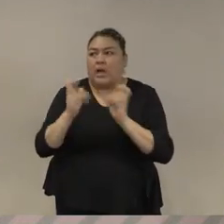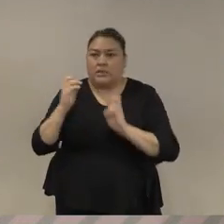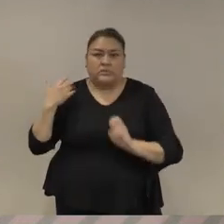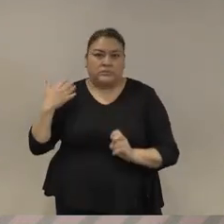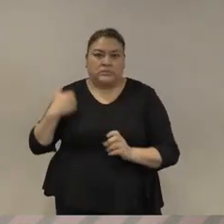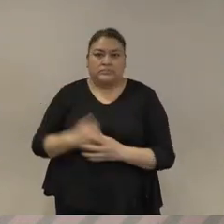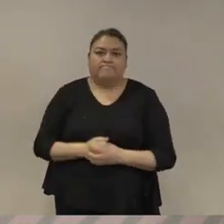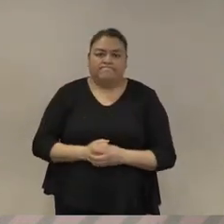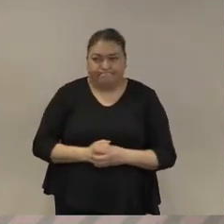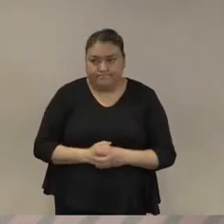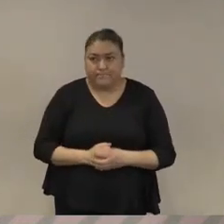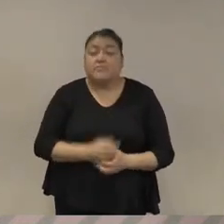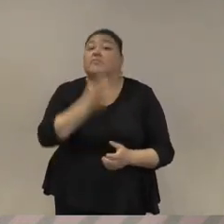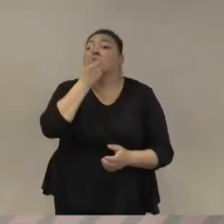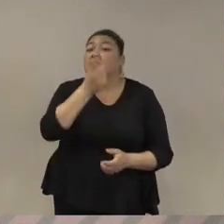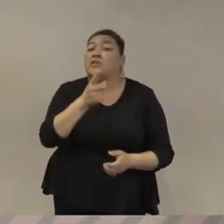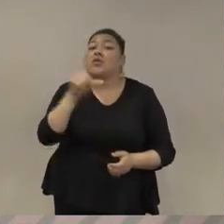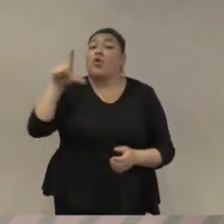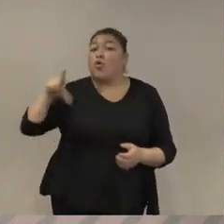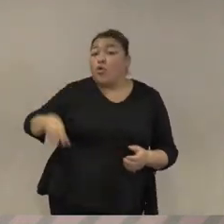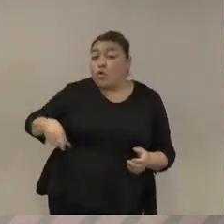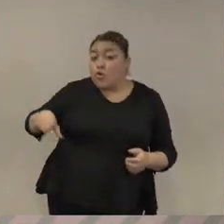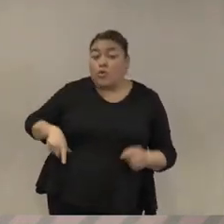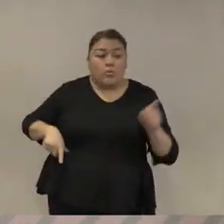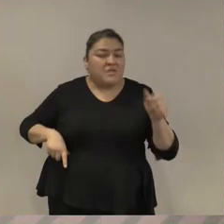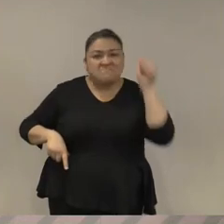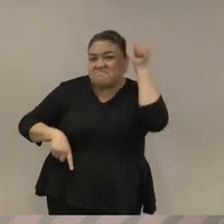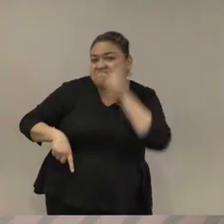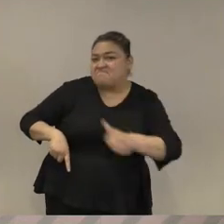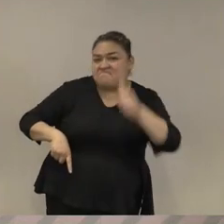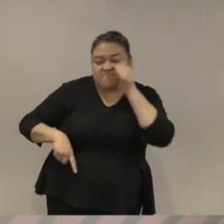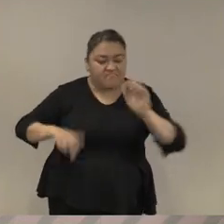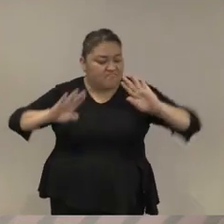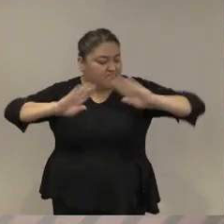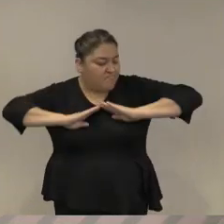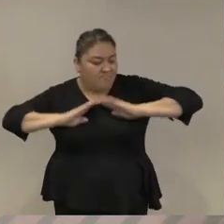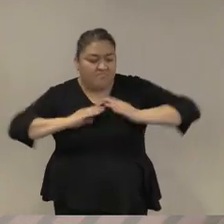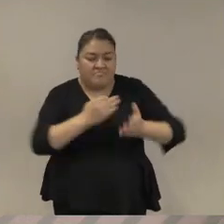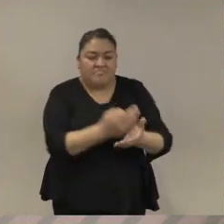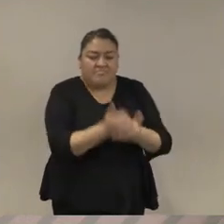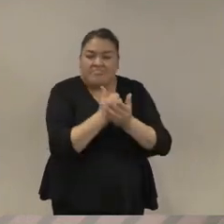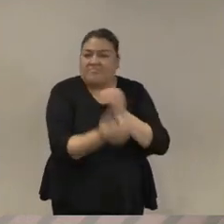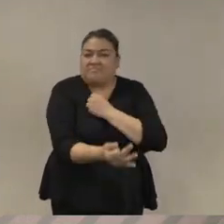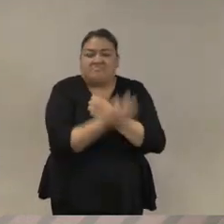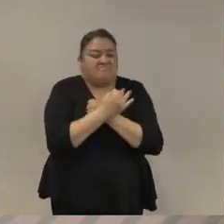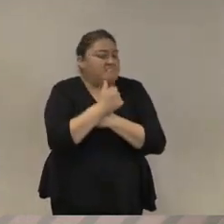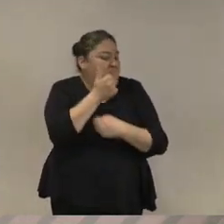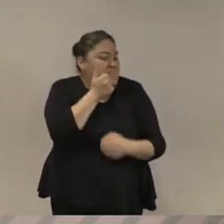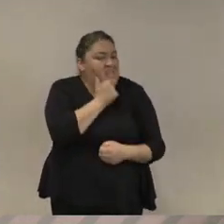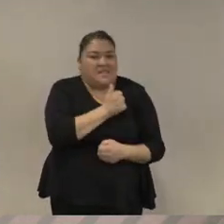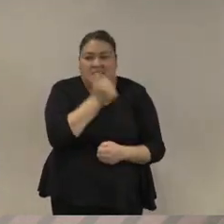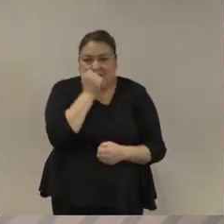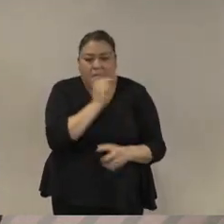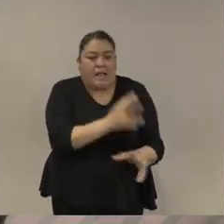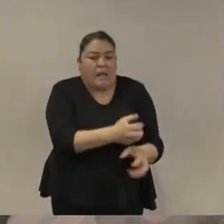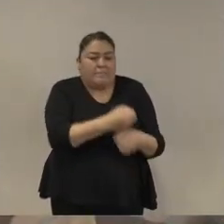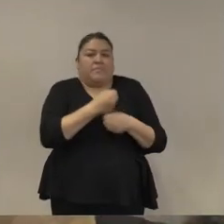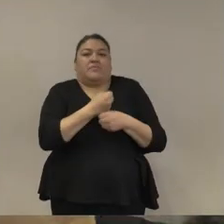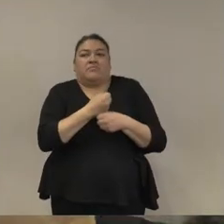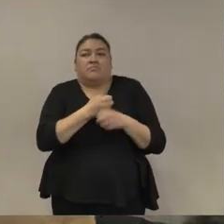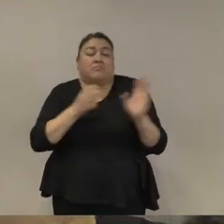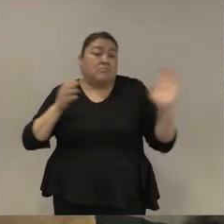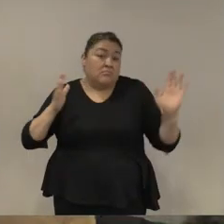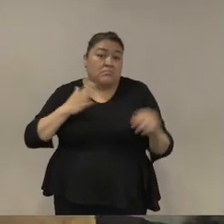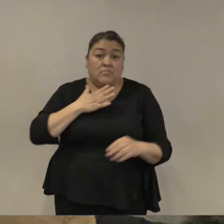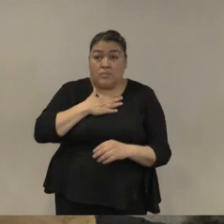dijo el Estado ha dependido siempre de las fuerzas armadas del Estado mexicano bueno Mónica yo te propongo